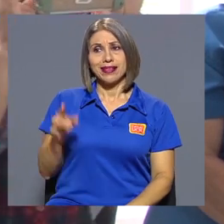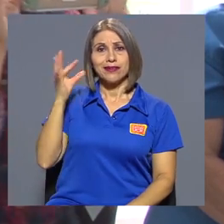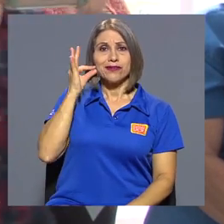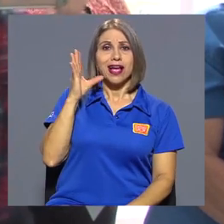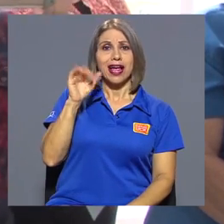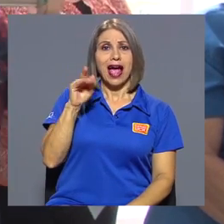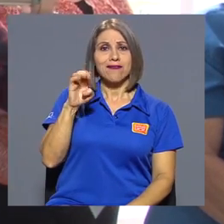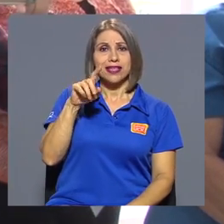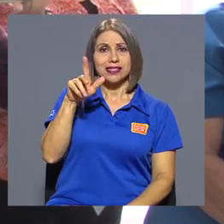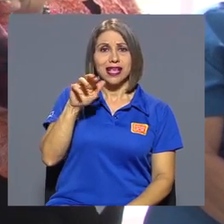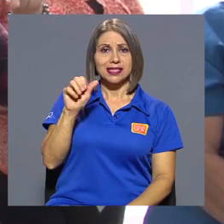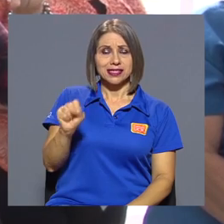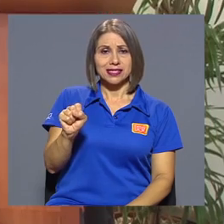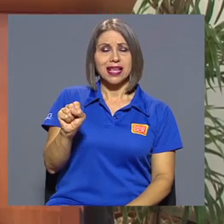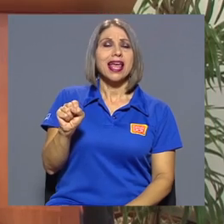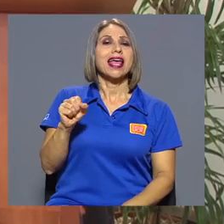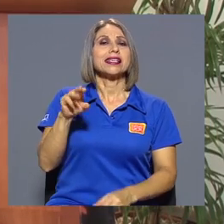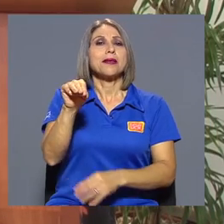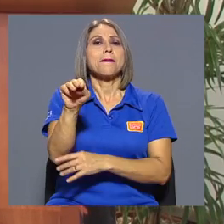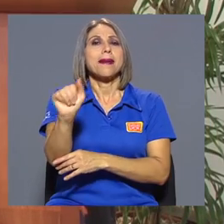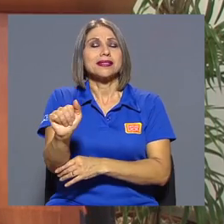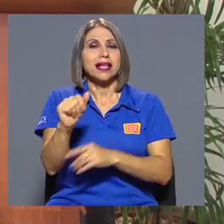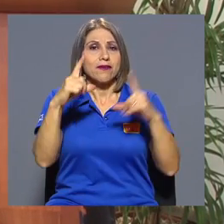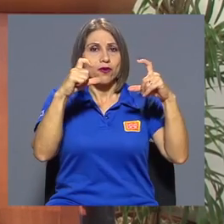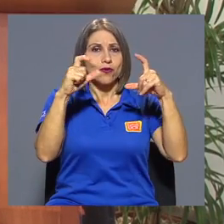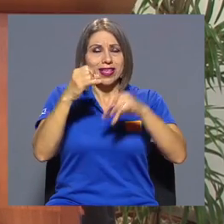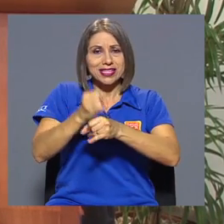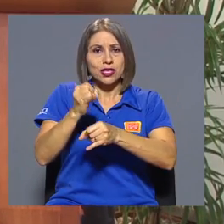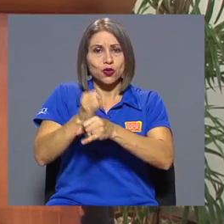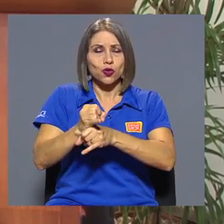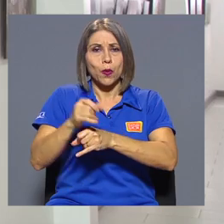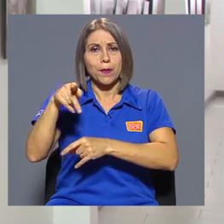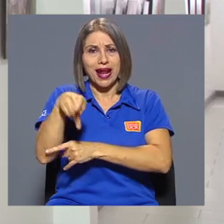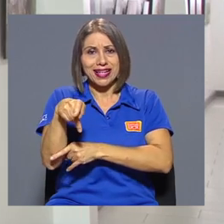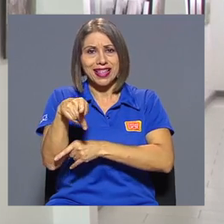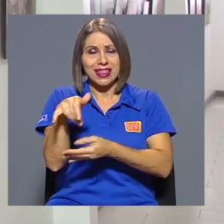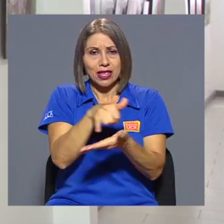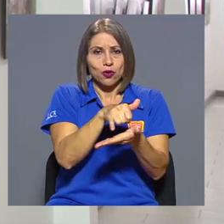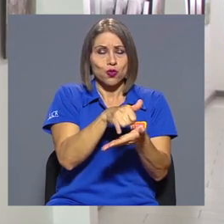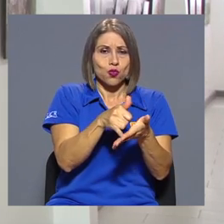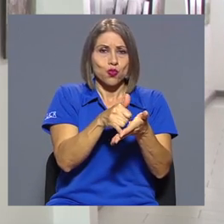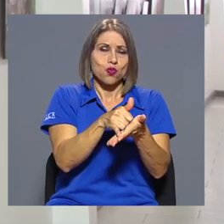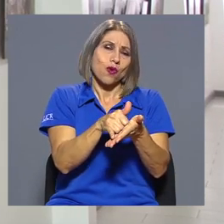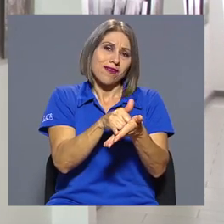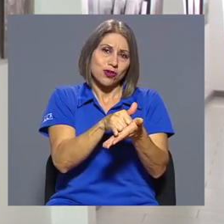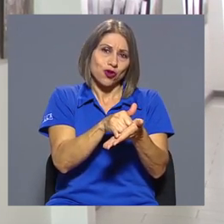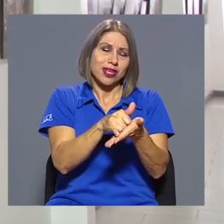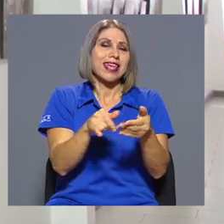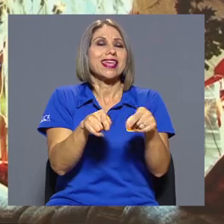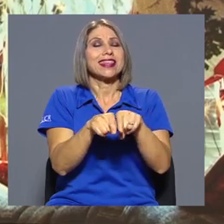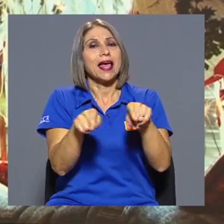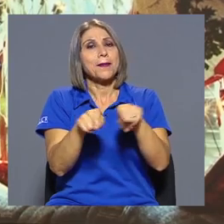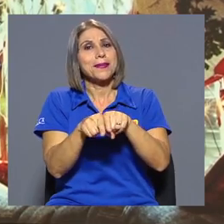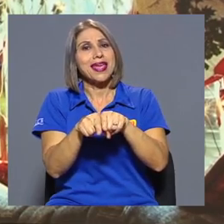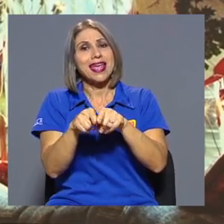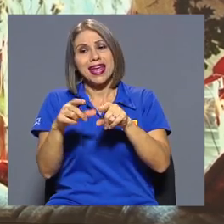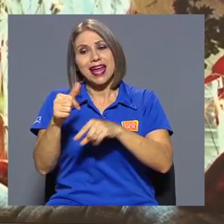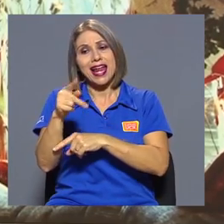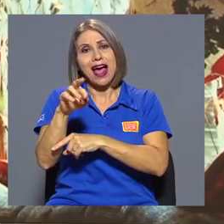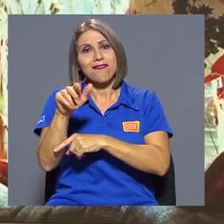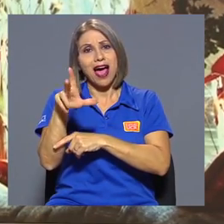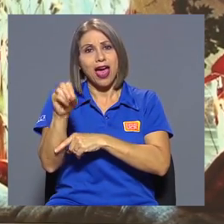Cabezas es máster en fotografía del Instituto Pratt de Nueva York y en grabado de la Universidad Estatal de Florida. Su